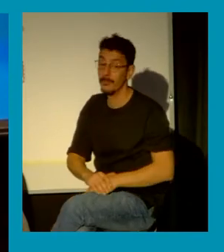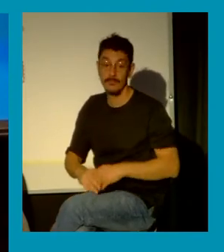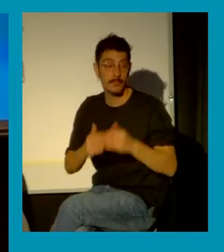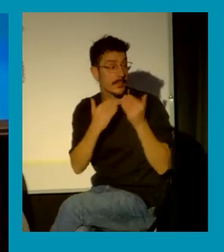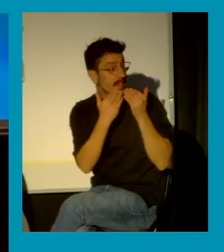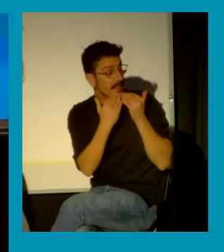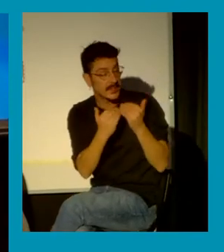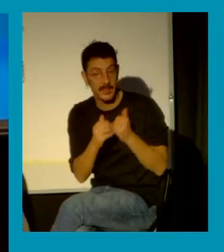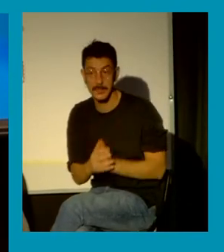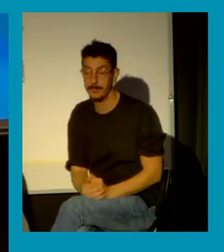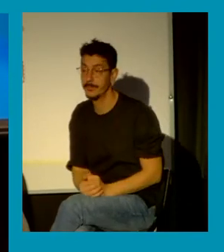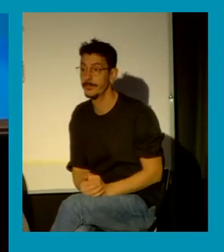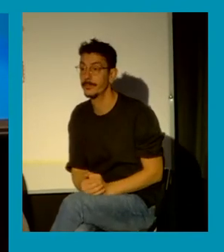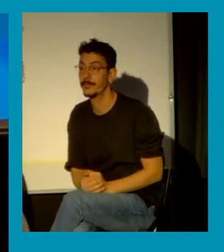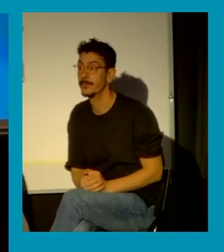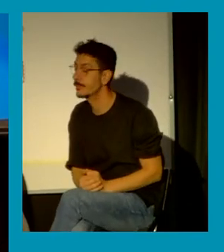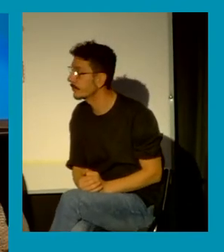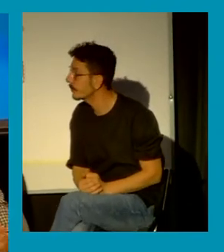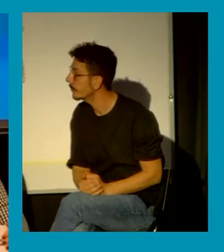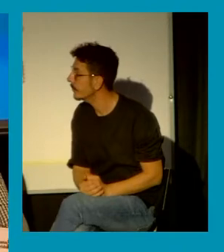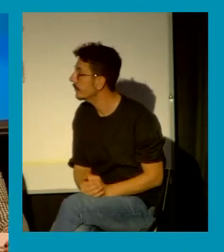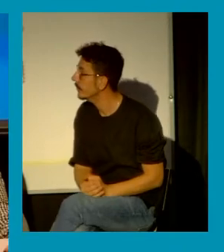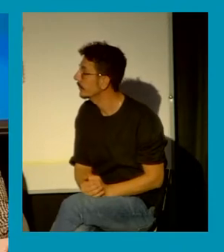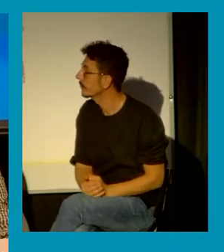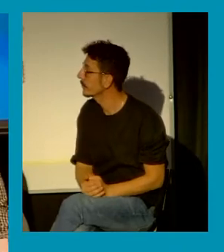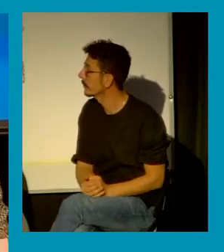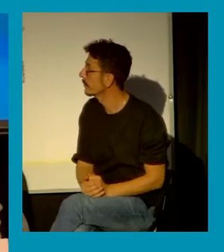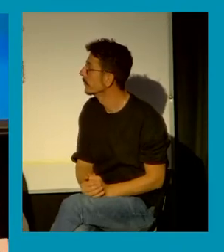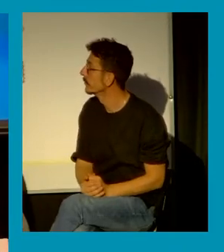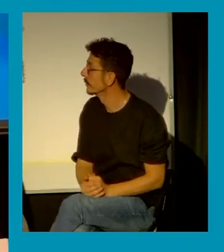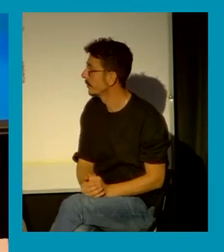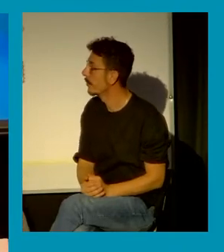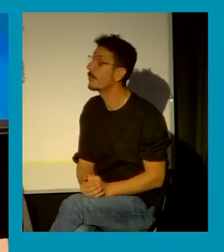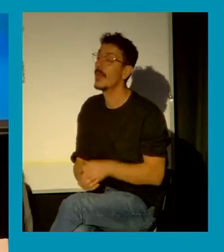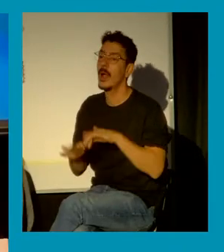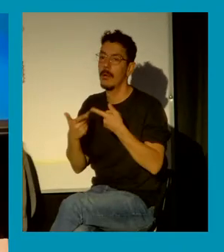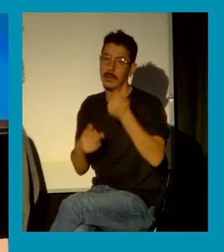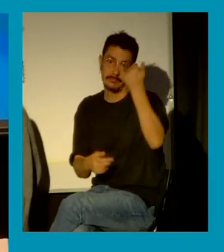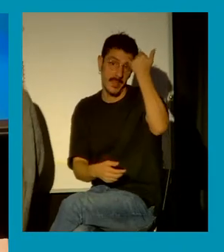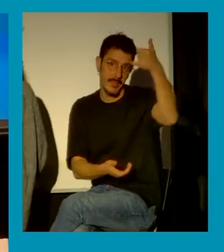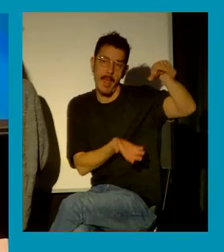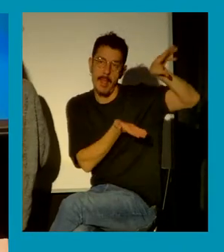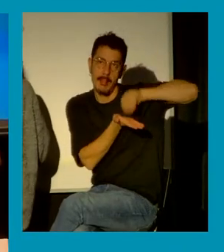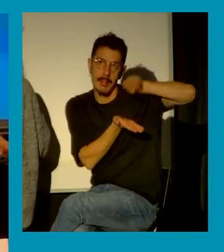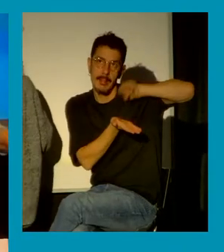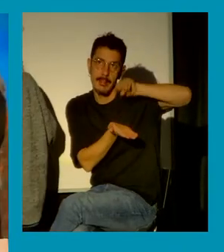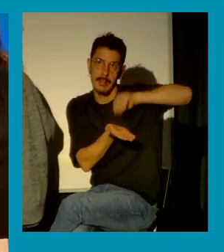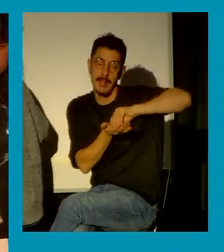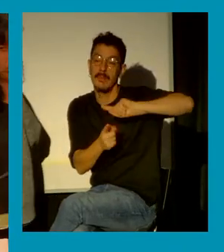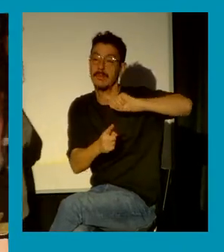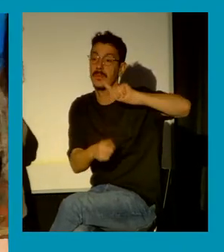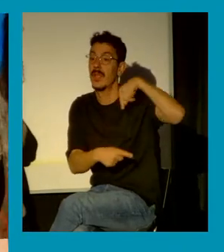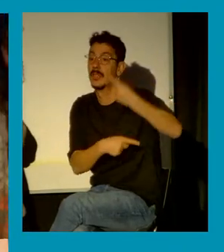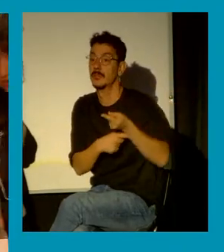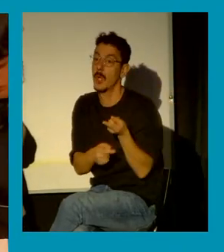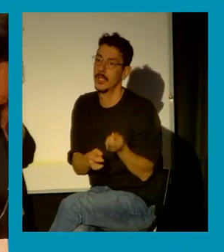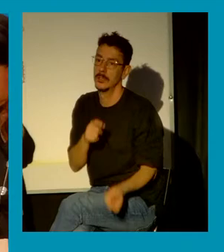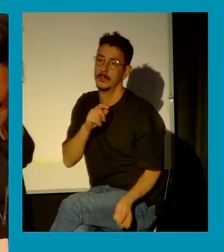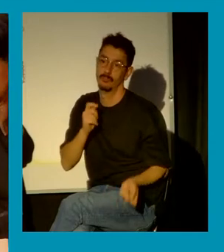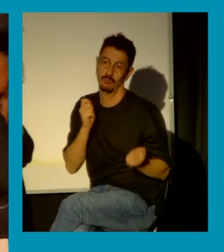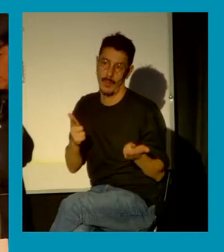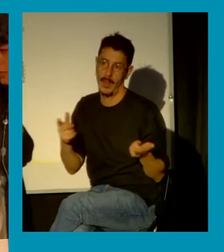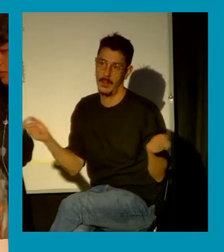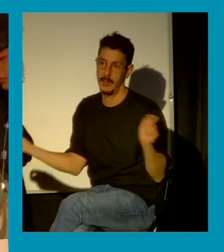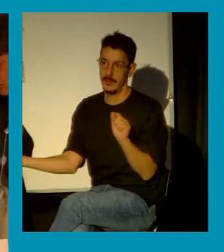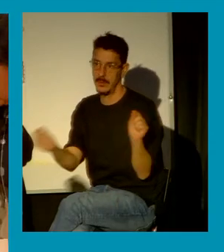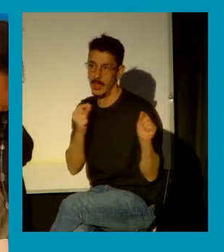Lorena bueno agafo algunas ideas que después podemos abordar en el debate pero también